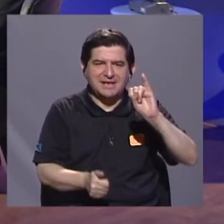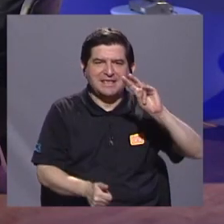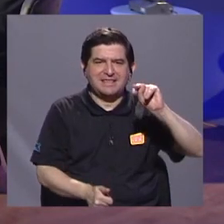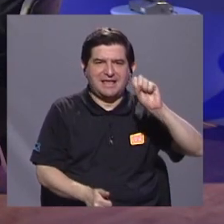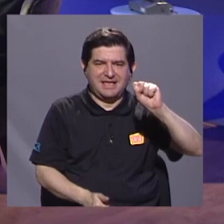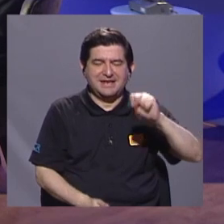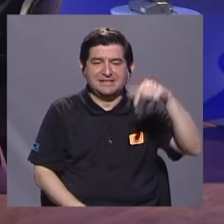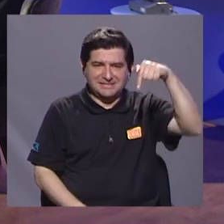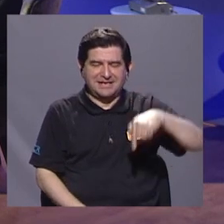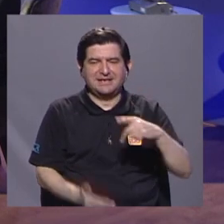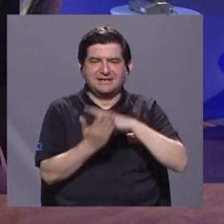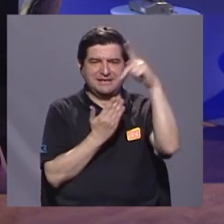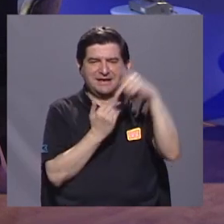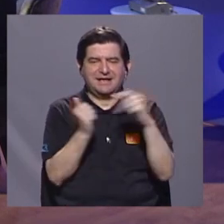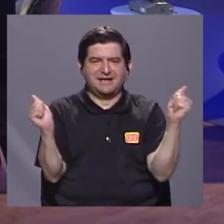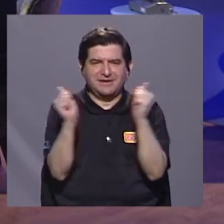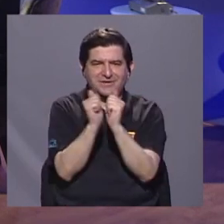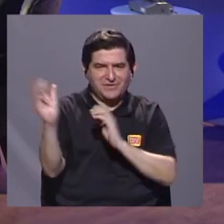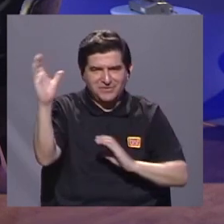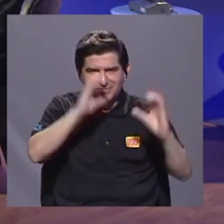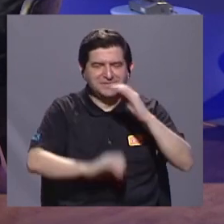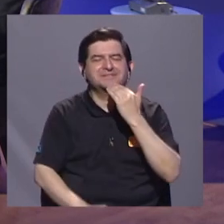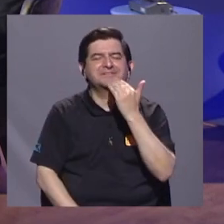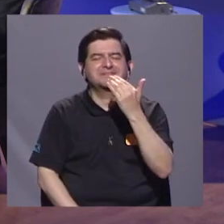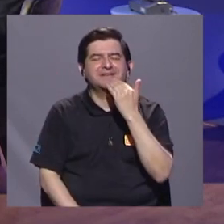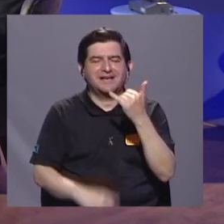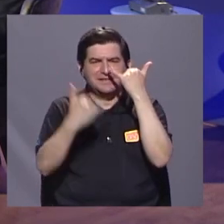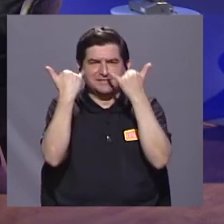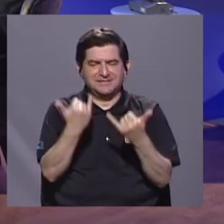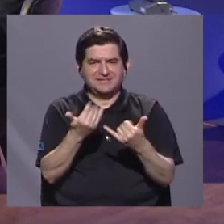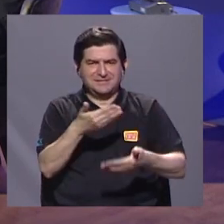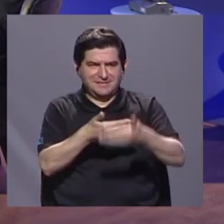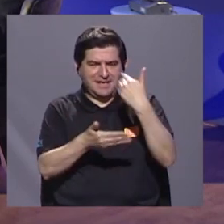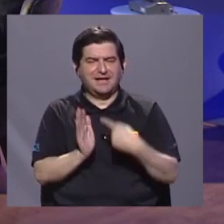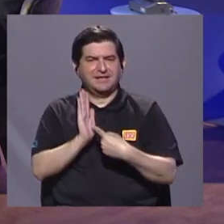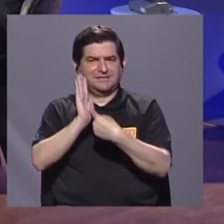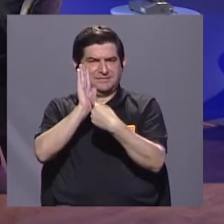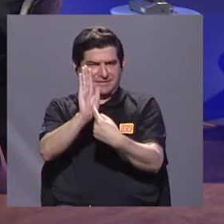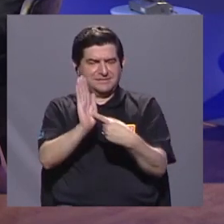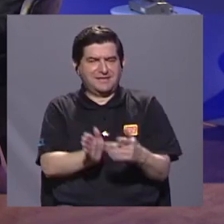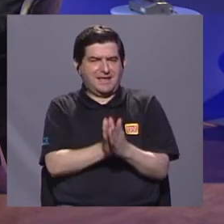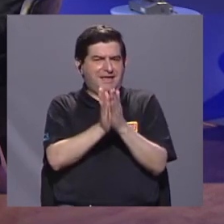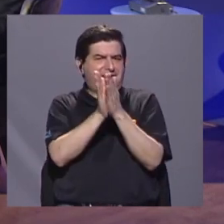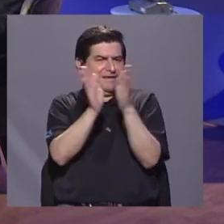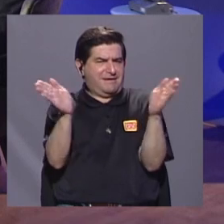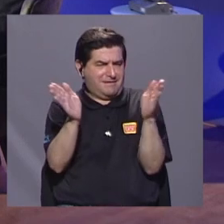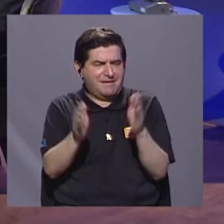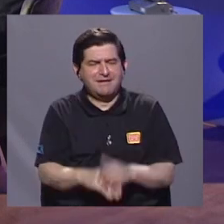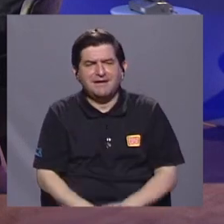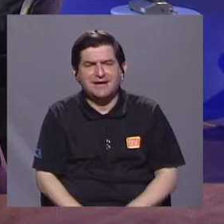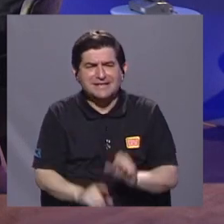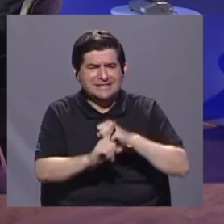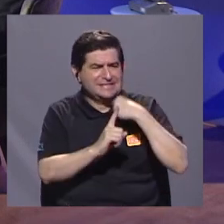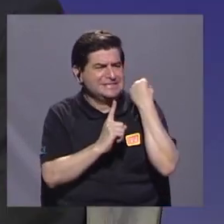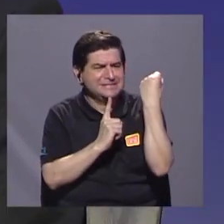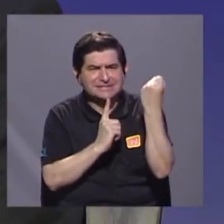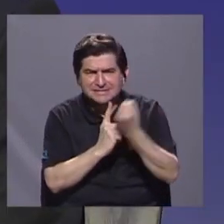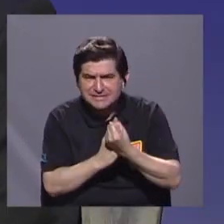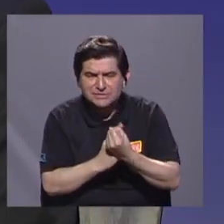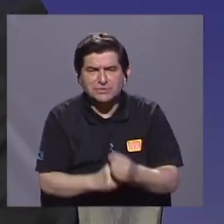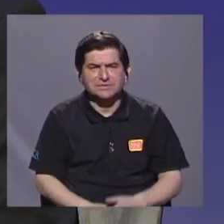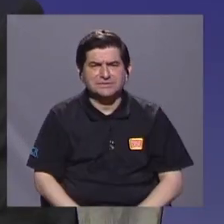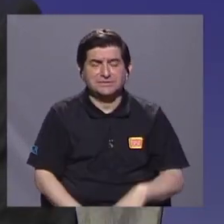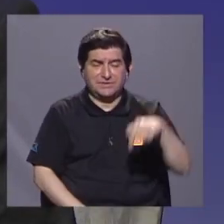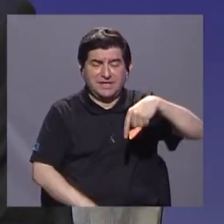a Conciencia. Muchísimas gracias. Ya Ronald nos presentó, en términos generales, un poco la dinámica y la